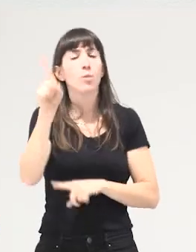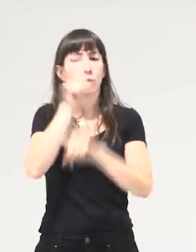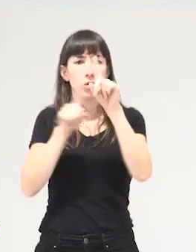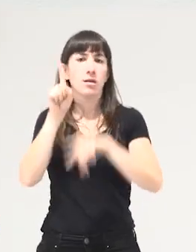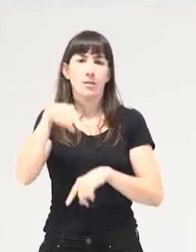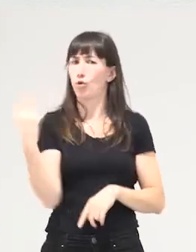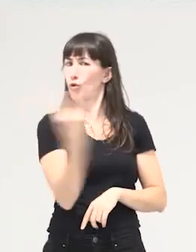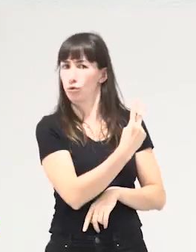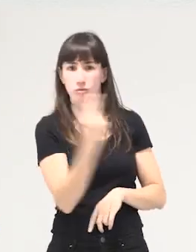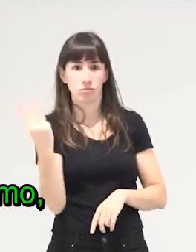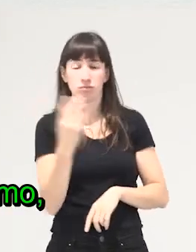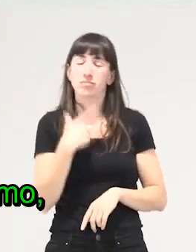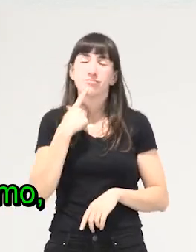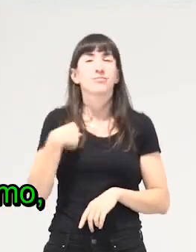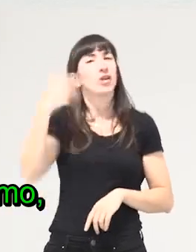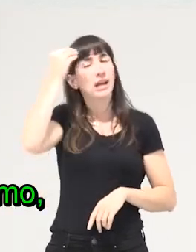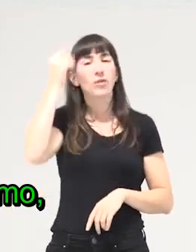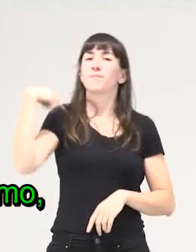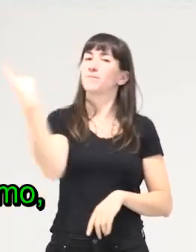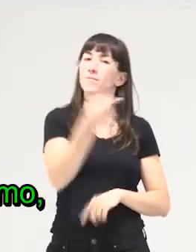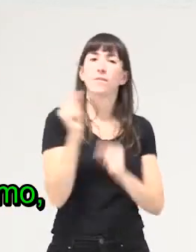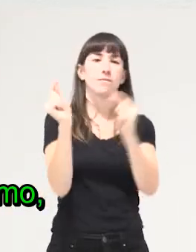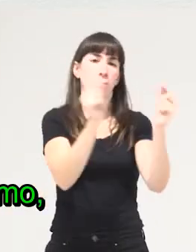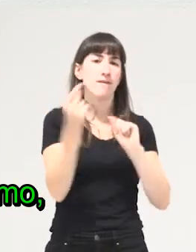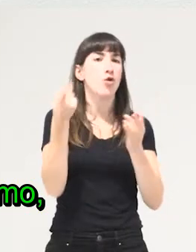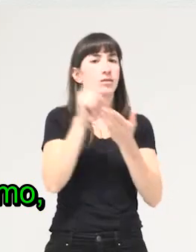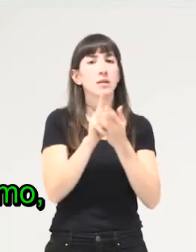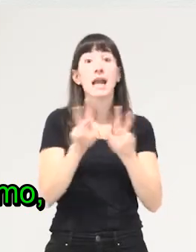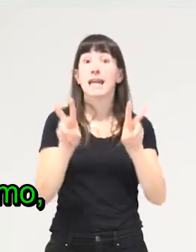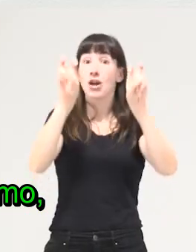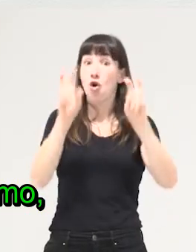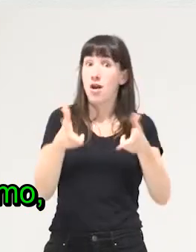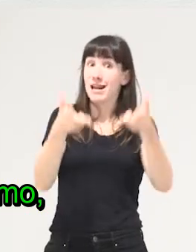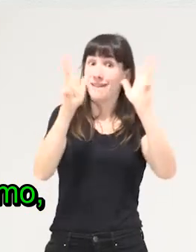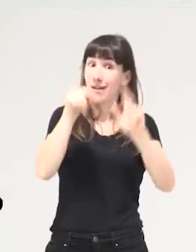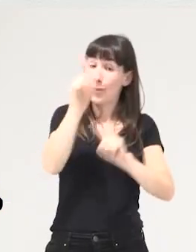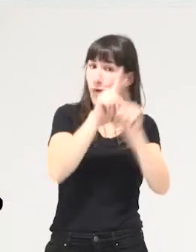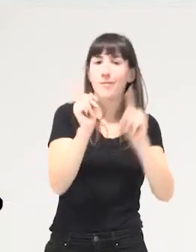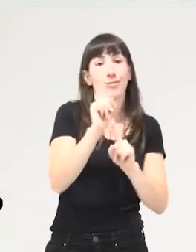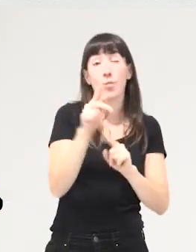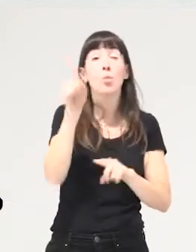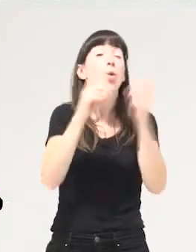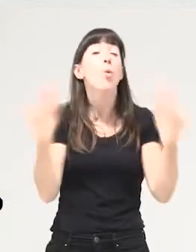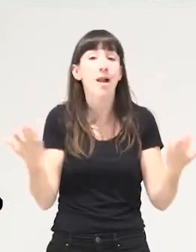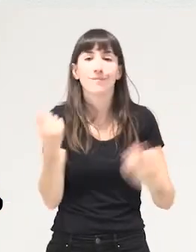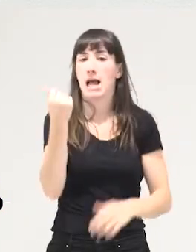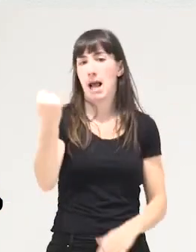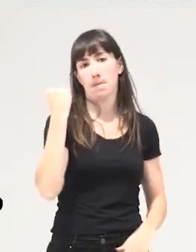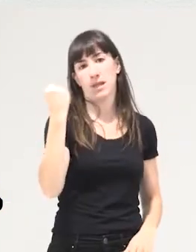creo que volver a hacer un debate sobre el problema no es el neoliberalismo el problema es el capitalismo en su versión más